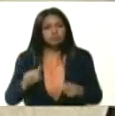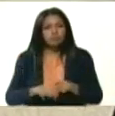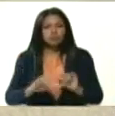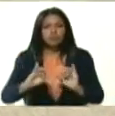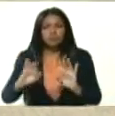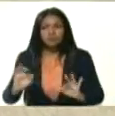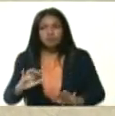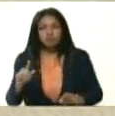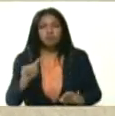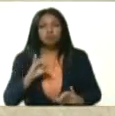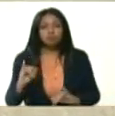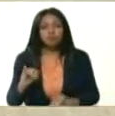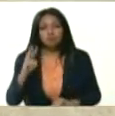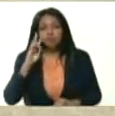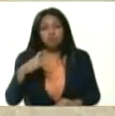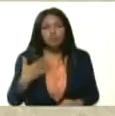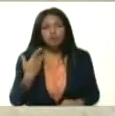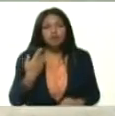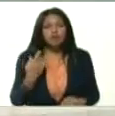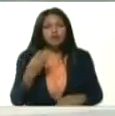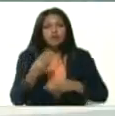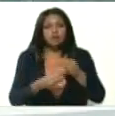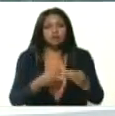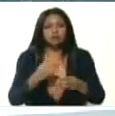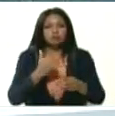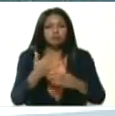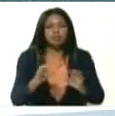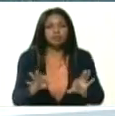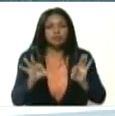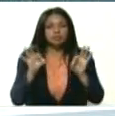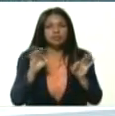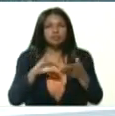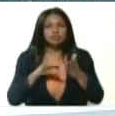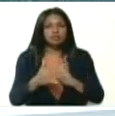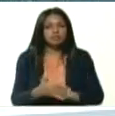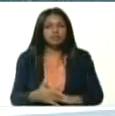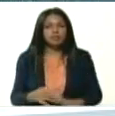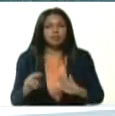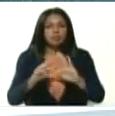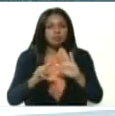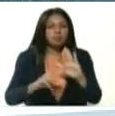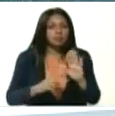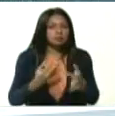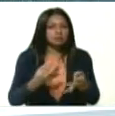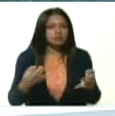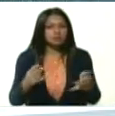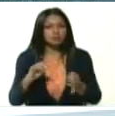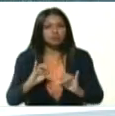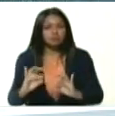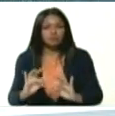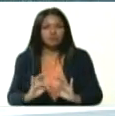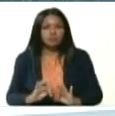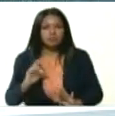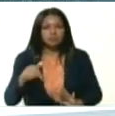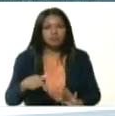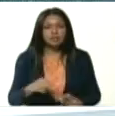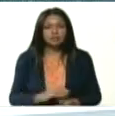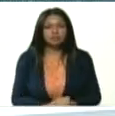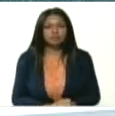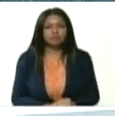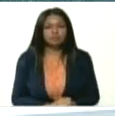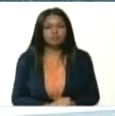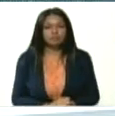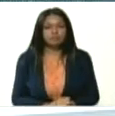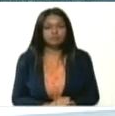usted se pudieron diseñar, planes especiales como las medidas extraordinarias que usted tomó en el marco del